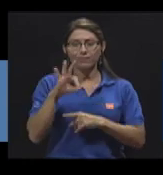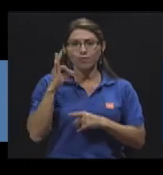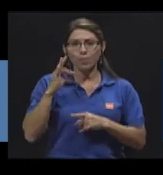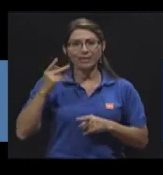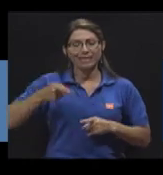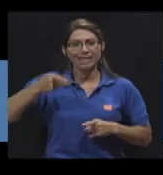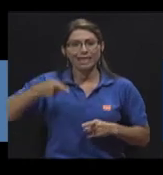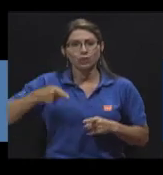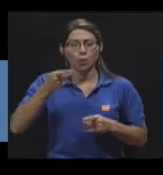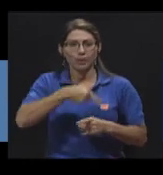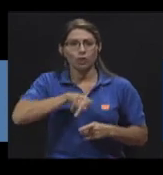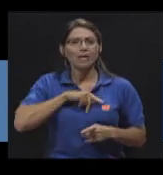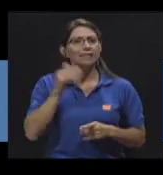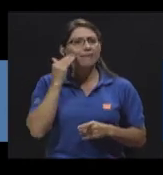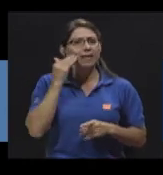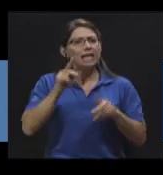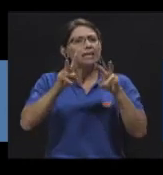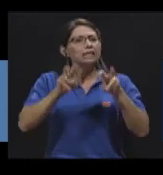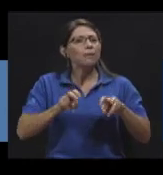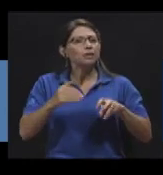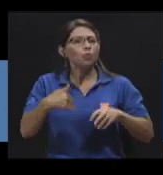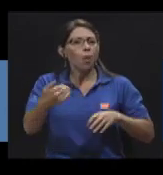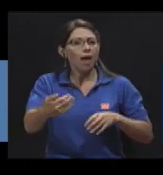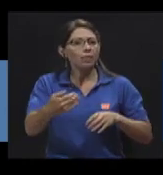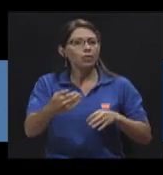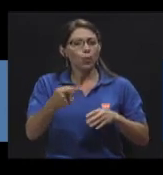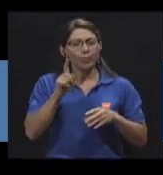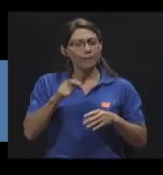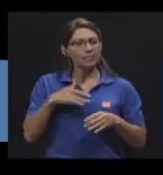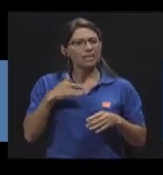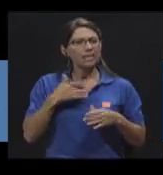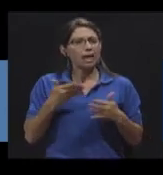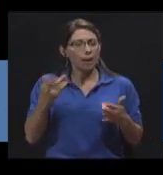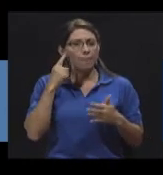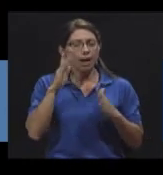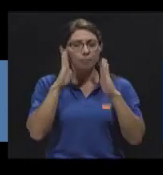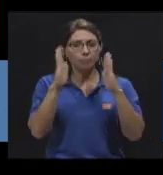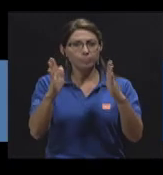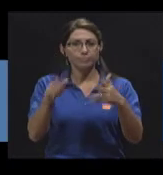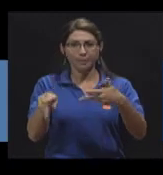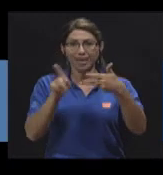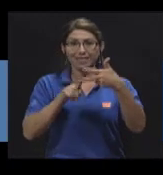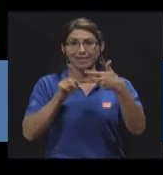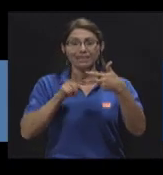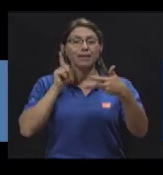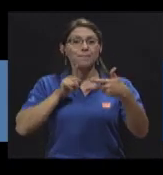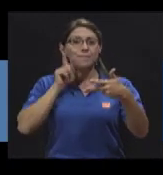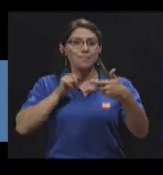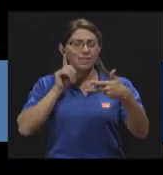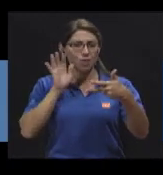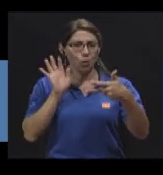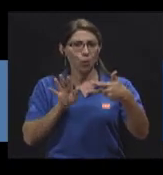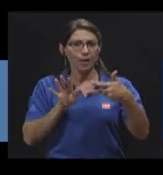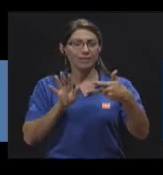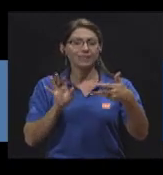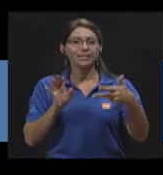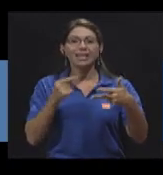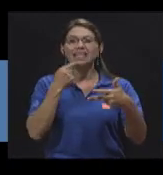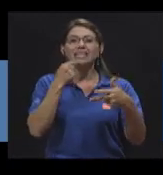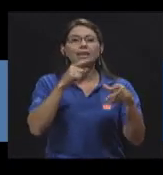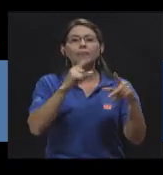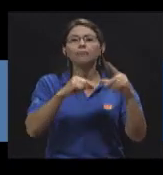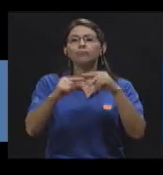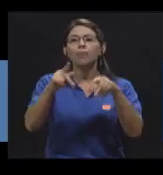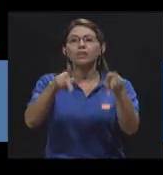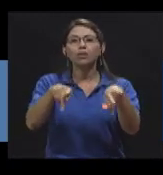hacerse los exámenes y de qué síntomas hay que estar alertas El tercer mito es en relación con que no hay nada que se